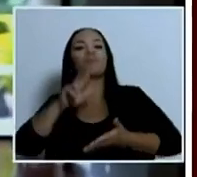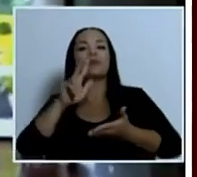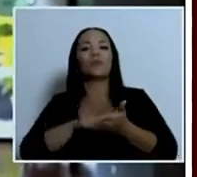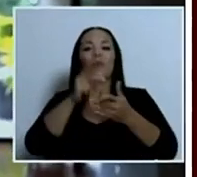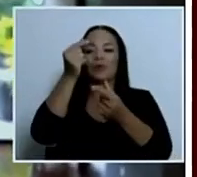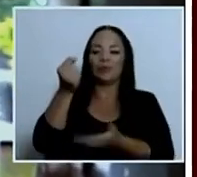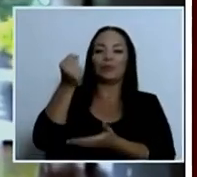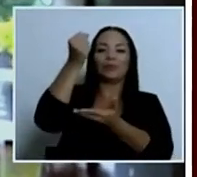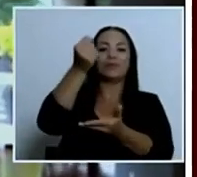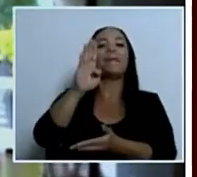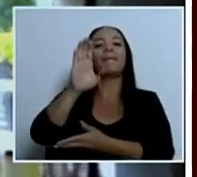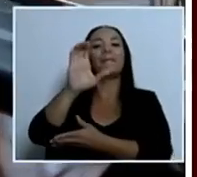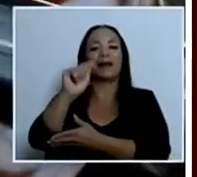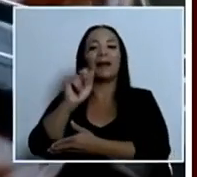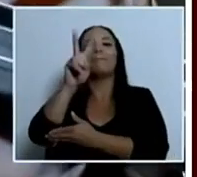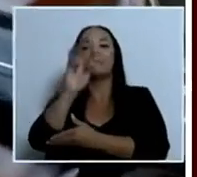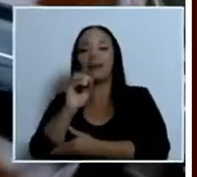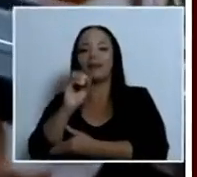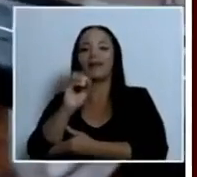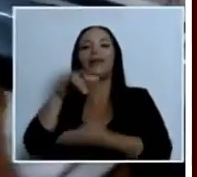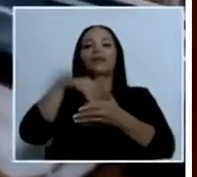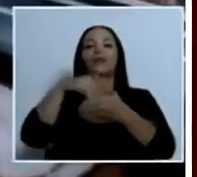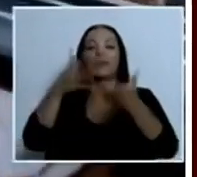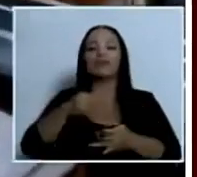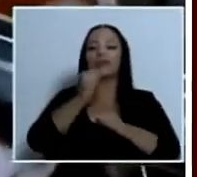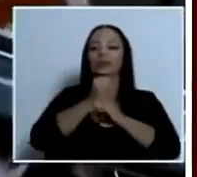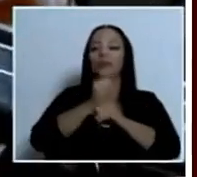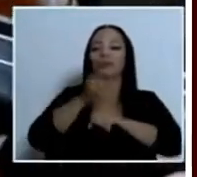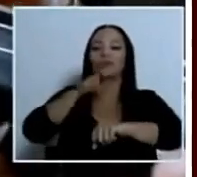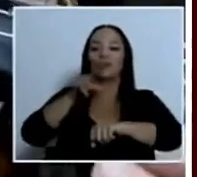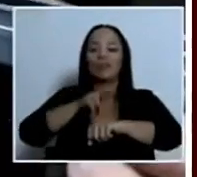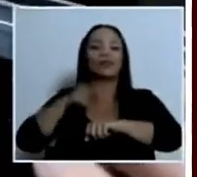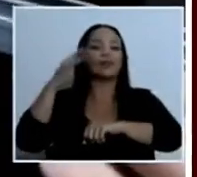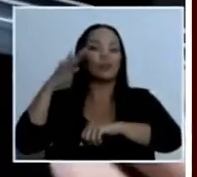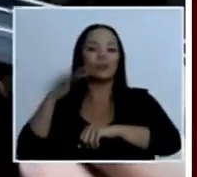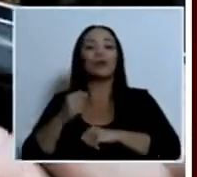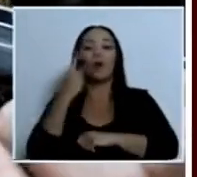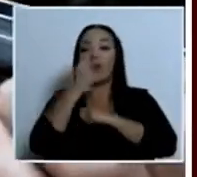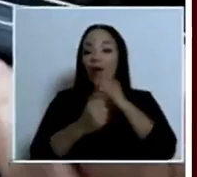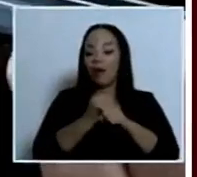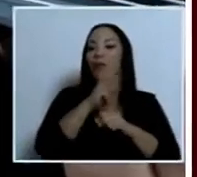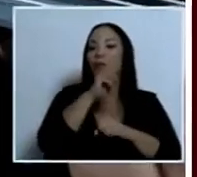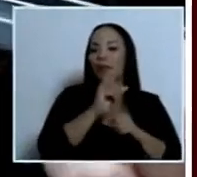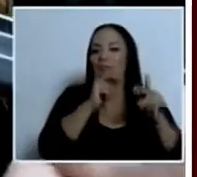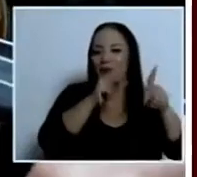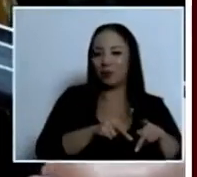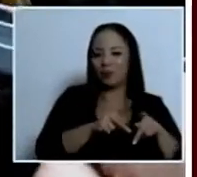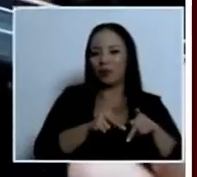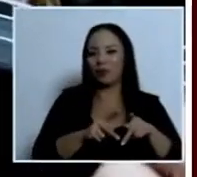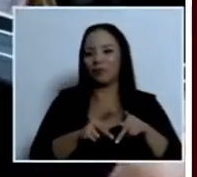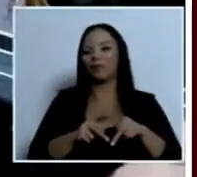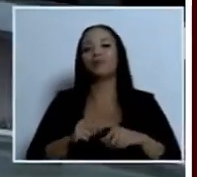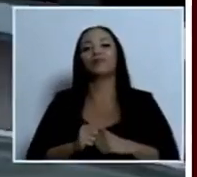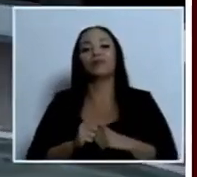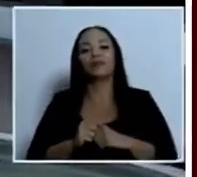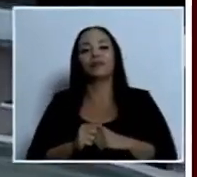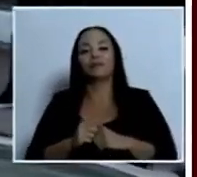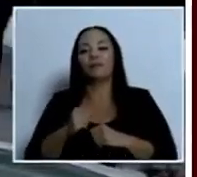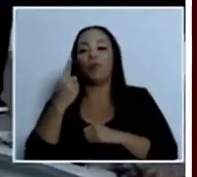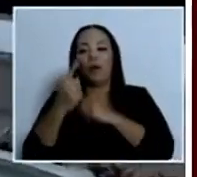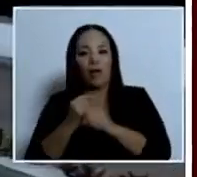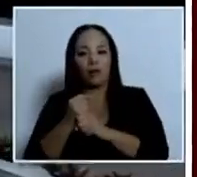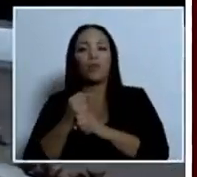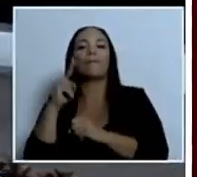20 estudiantes del Instituto Nacional de la Música por año, durante dos años, para un total